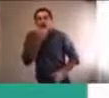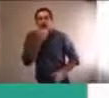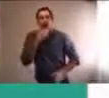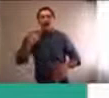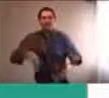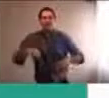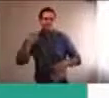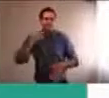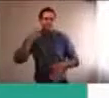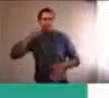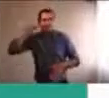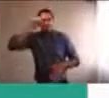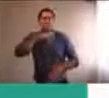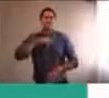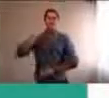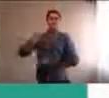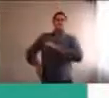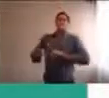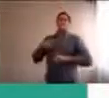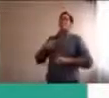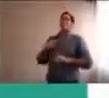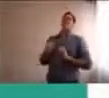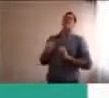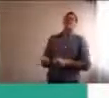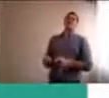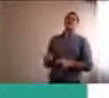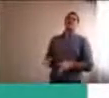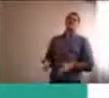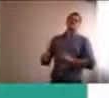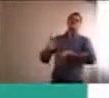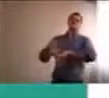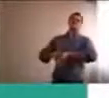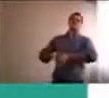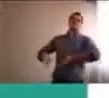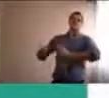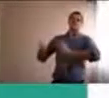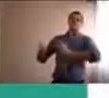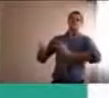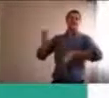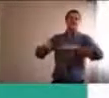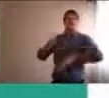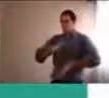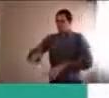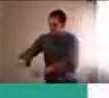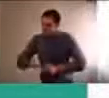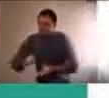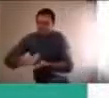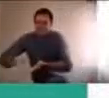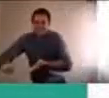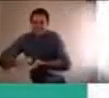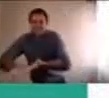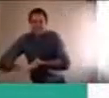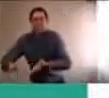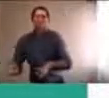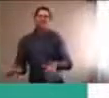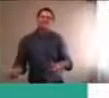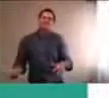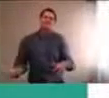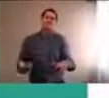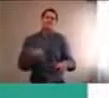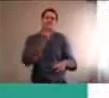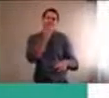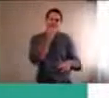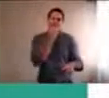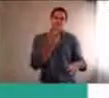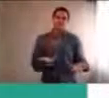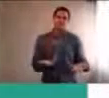todo, y que la manera de aprender es equivocándose. Y más allá de eso, también lo que nos está pasando, y que